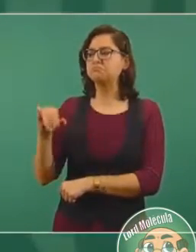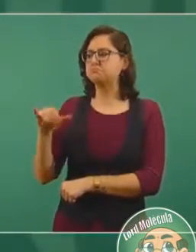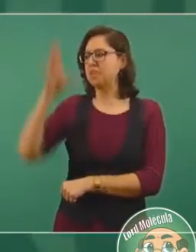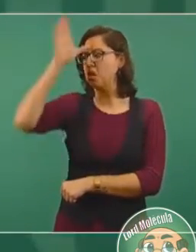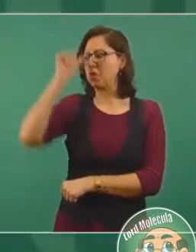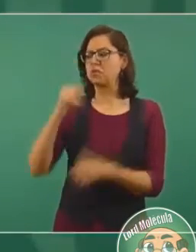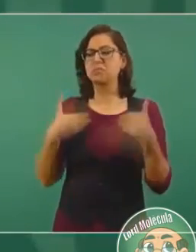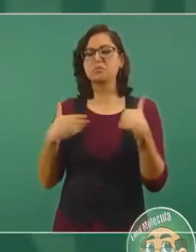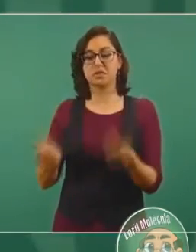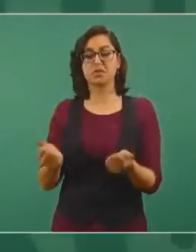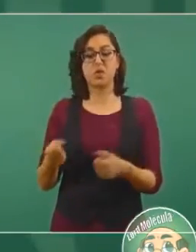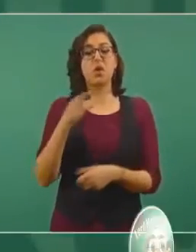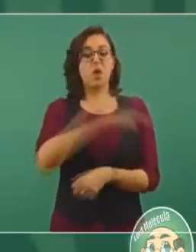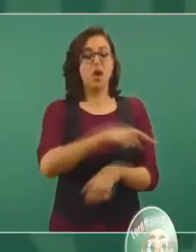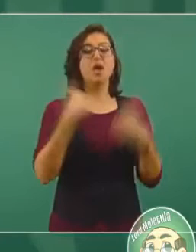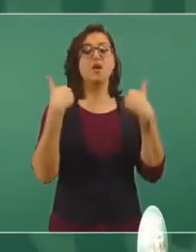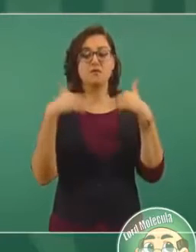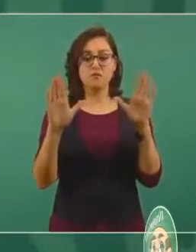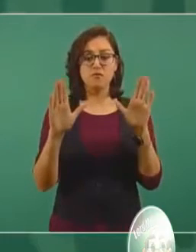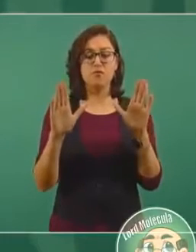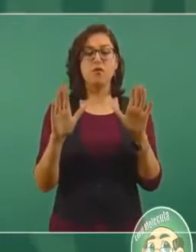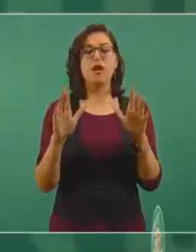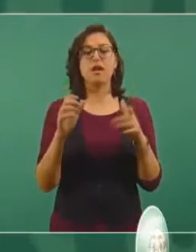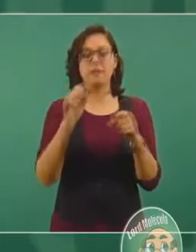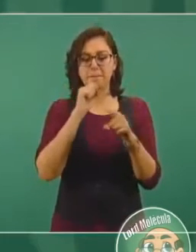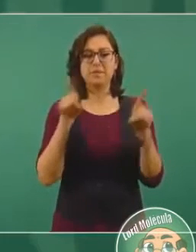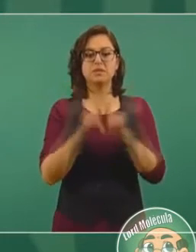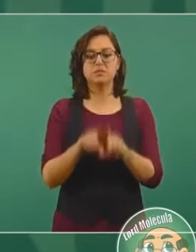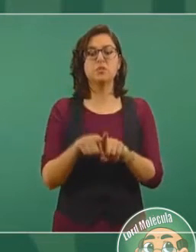en el gobierno del presidente Wilson,